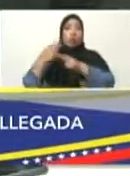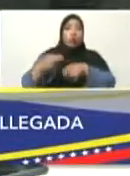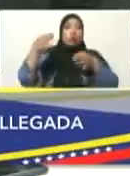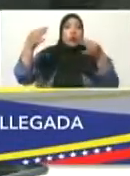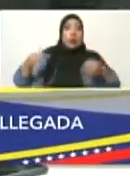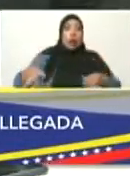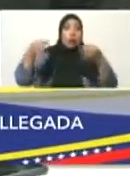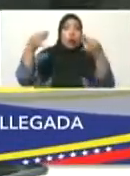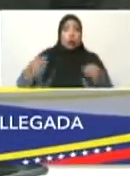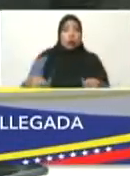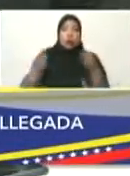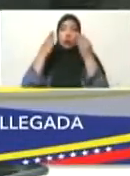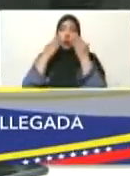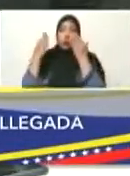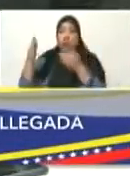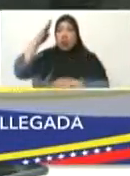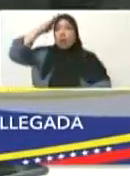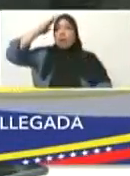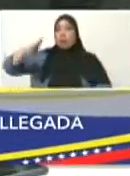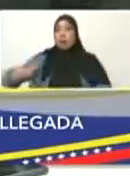Carlos Pérez Ampueda,